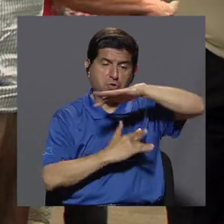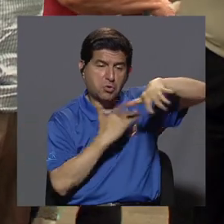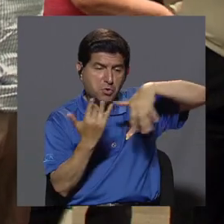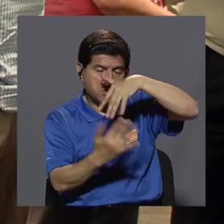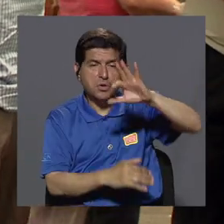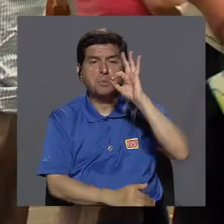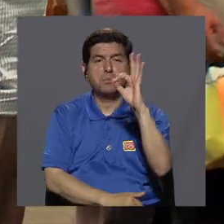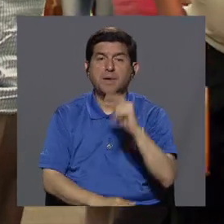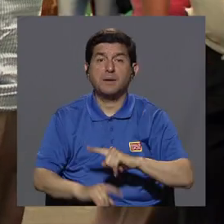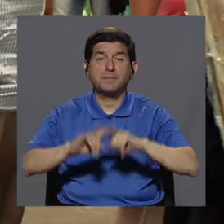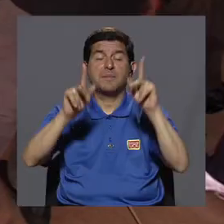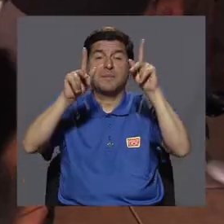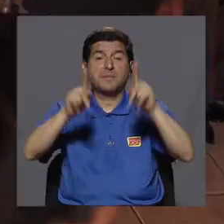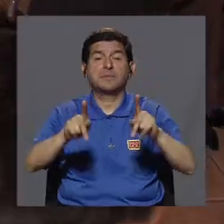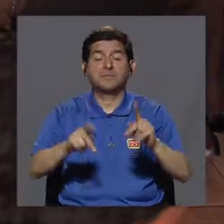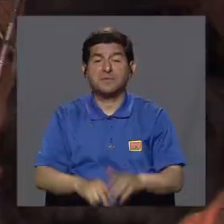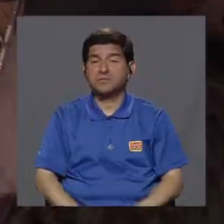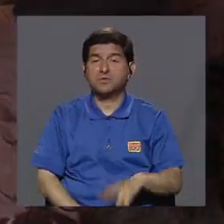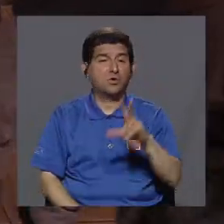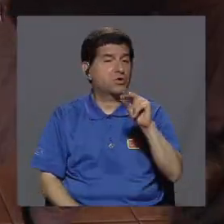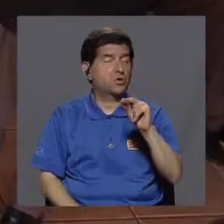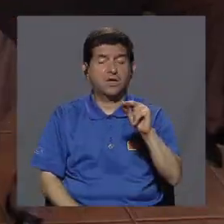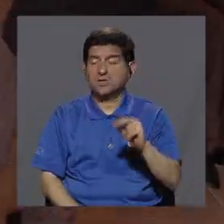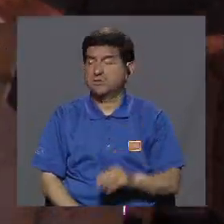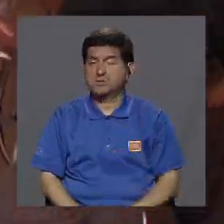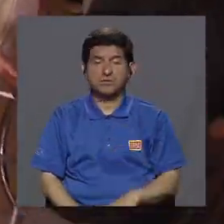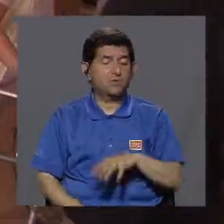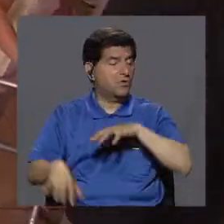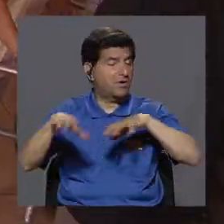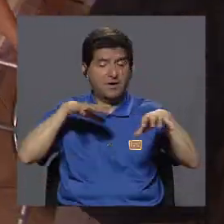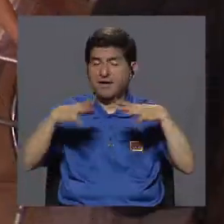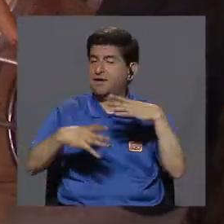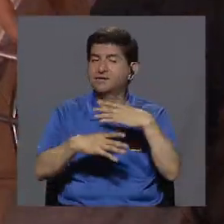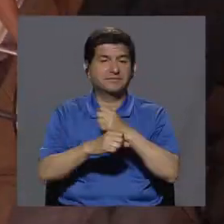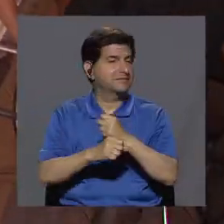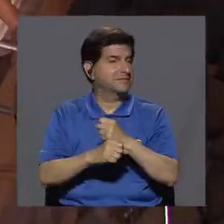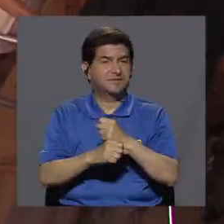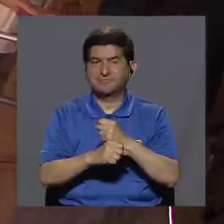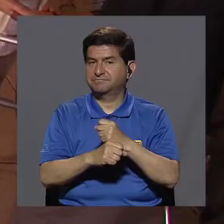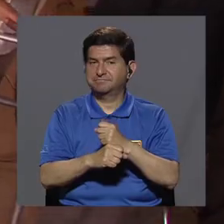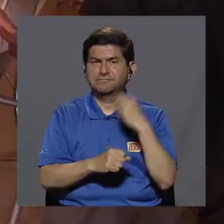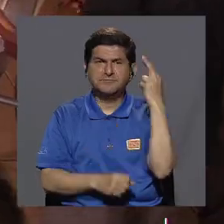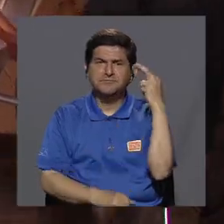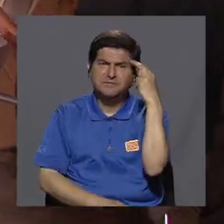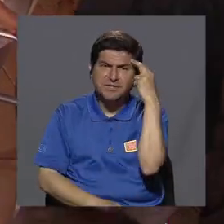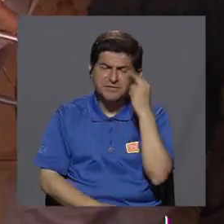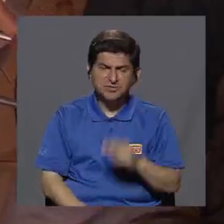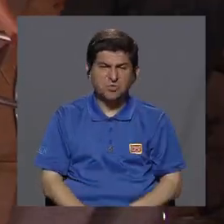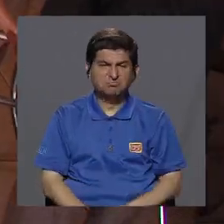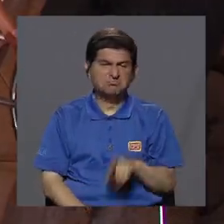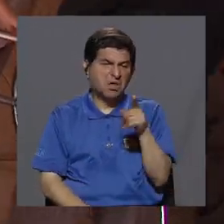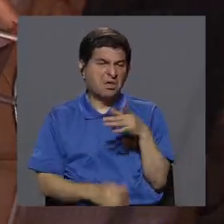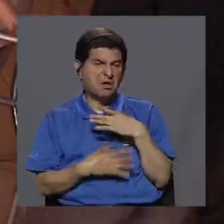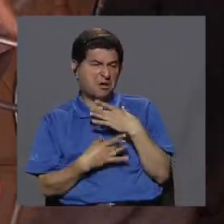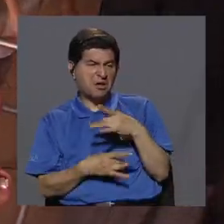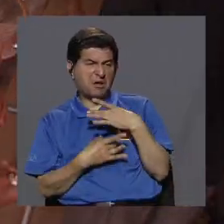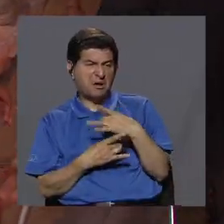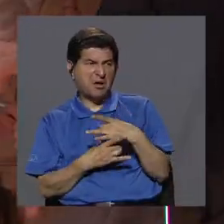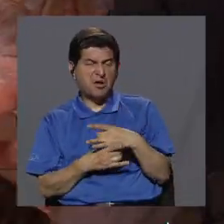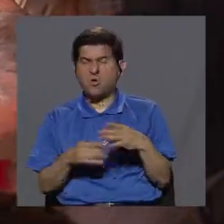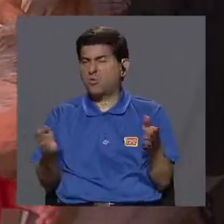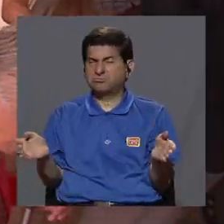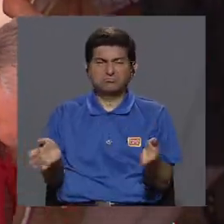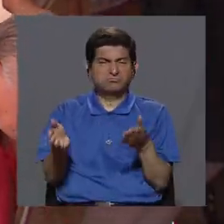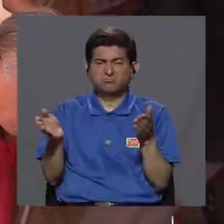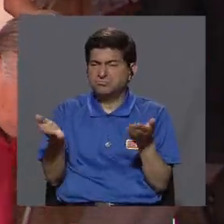interactuando. Muy bien, pero hay personas por lo general que no realizan actividades, ¿verdad? ¿Por qué? Porque no les llama la atención o están